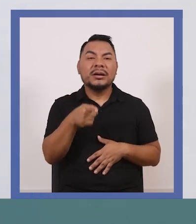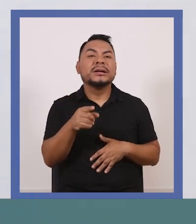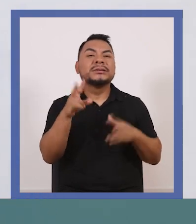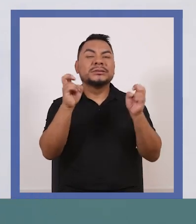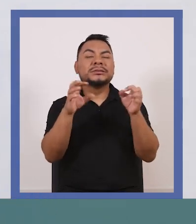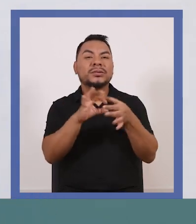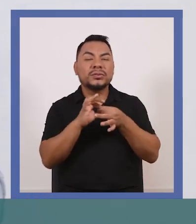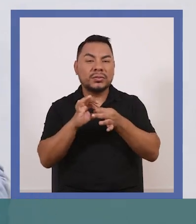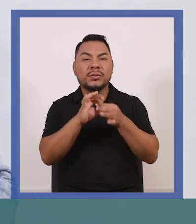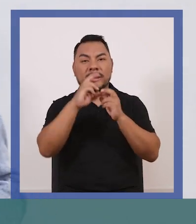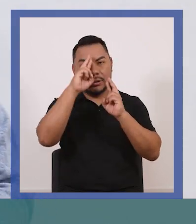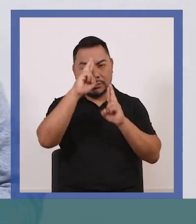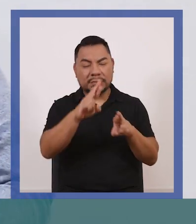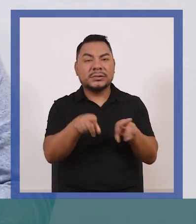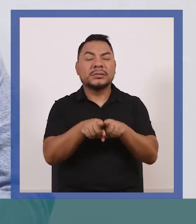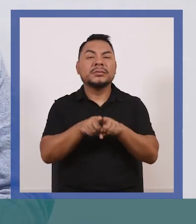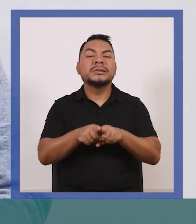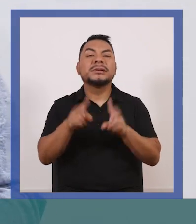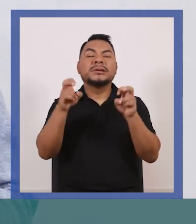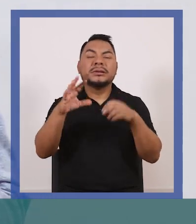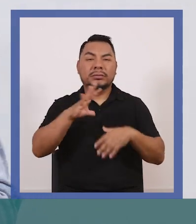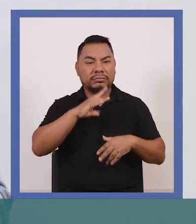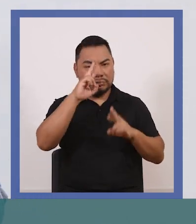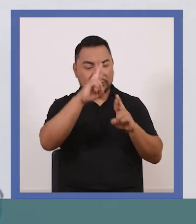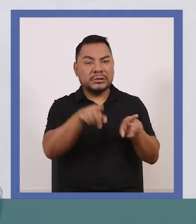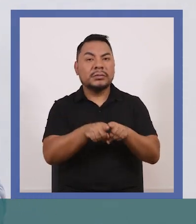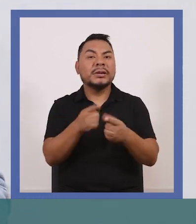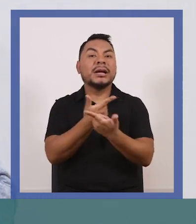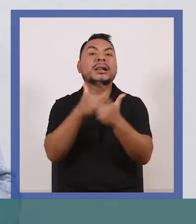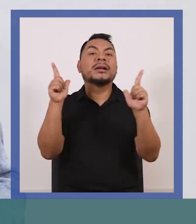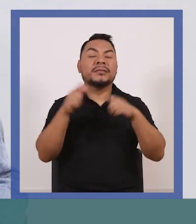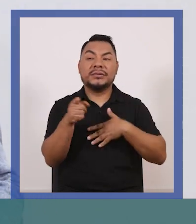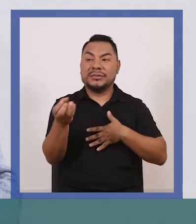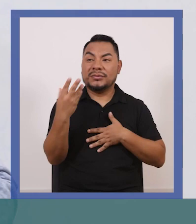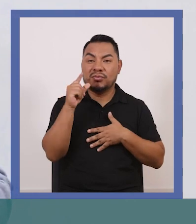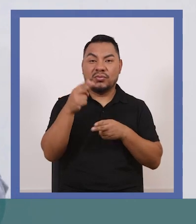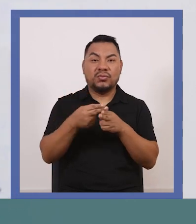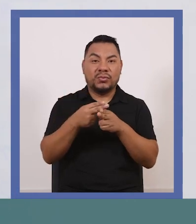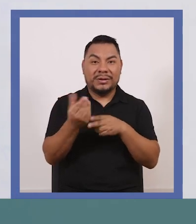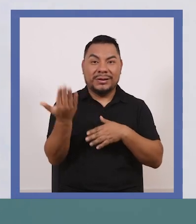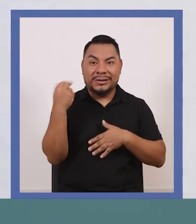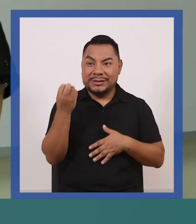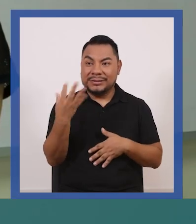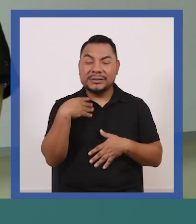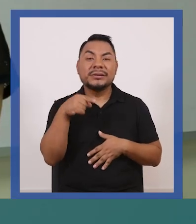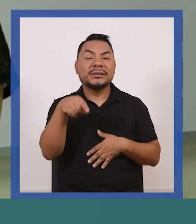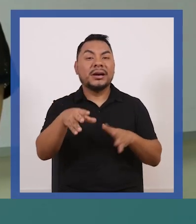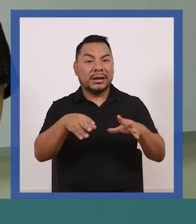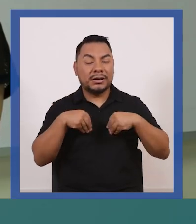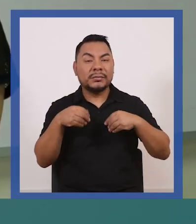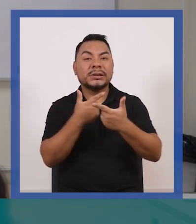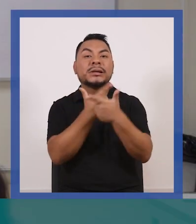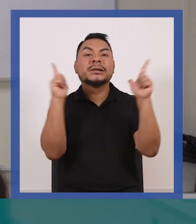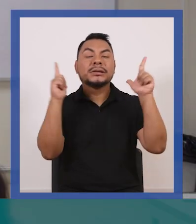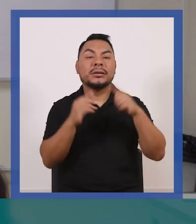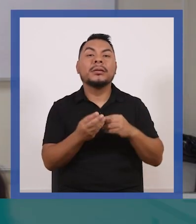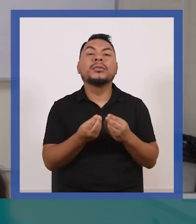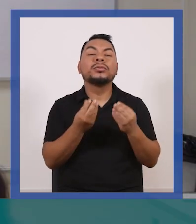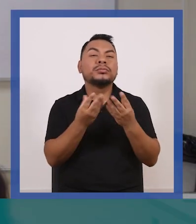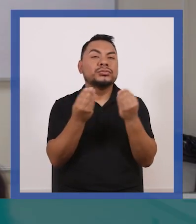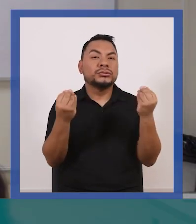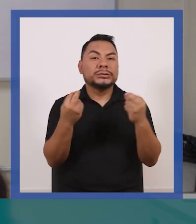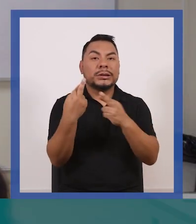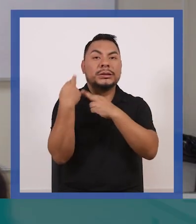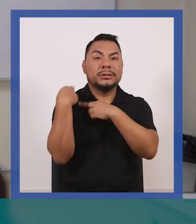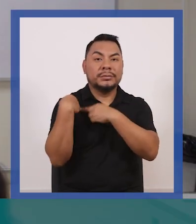el tema de la unión, el tema del respeto, el tema de la tolerancia, el tema de la libertad. Tú lo expresabas hace un momento, hay que asumir la libertad pero con